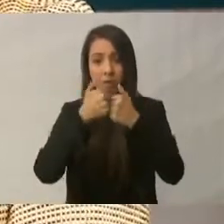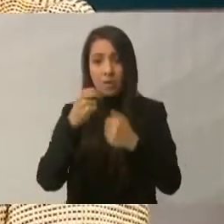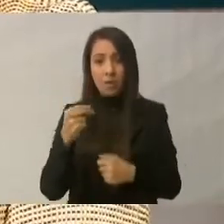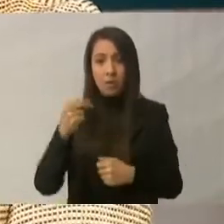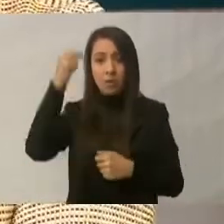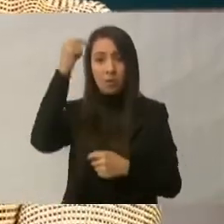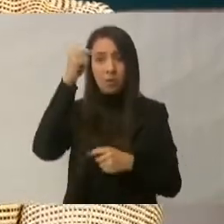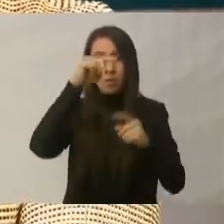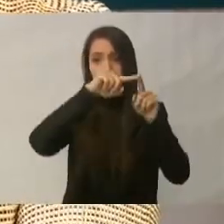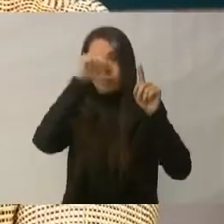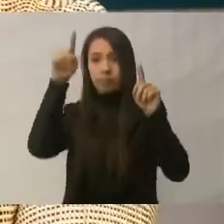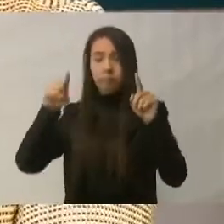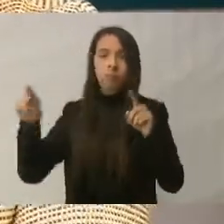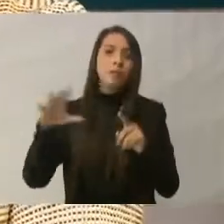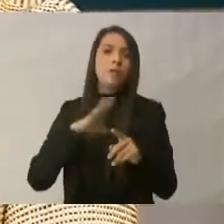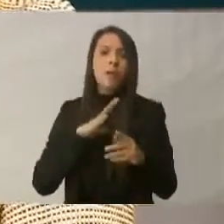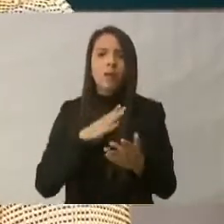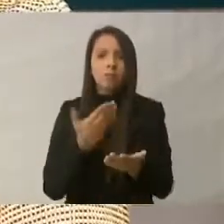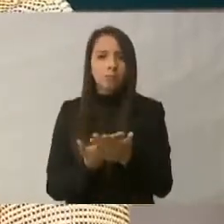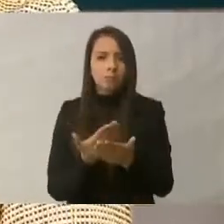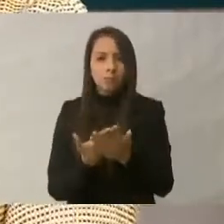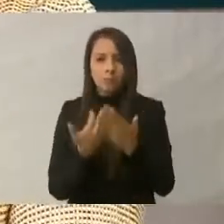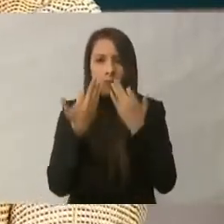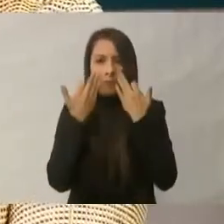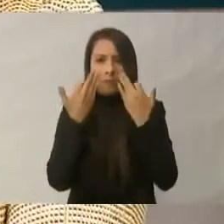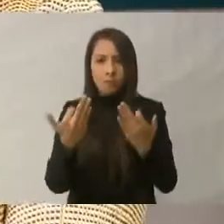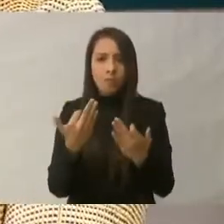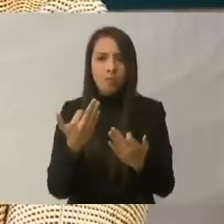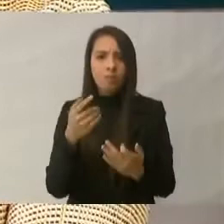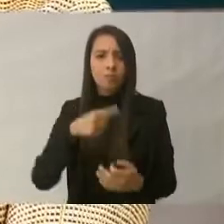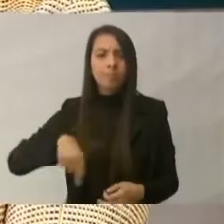resultados están a la vista y son satisfactorios.